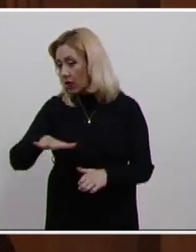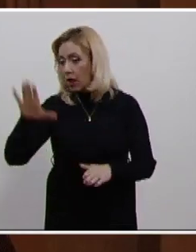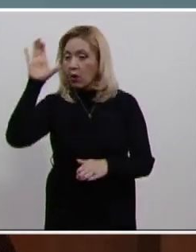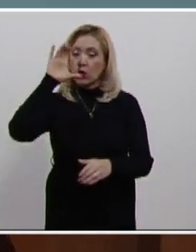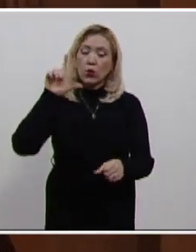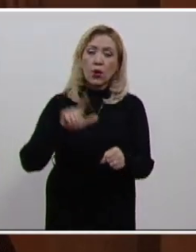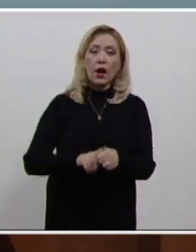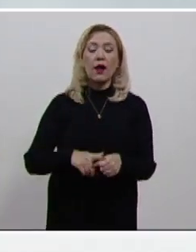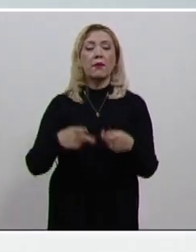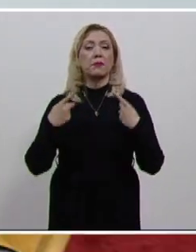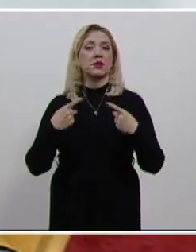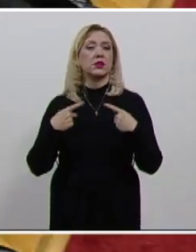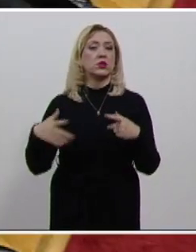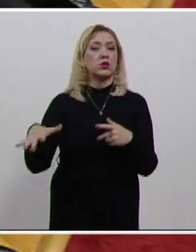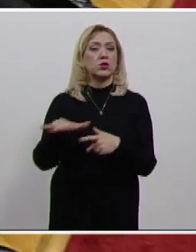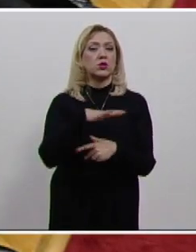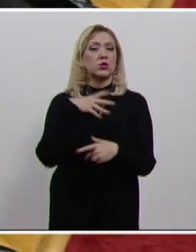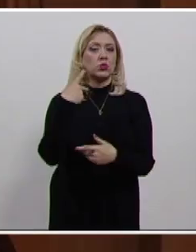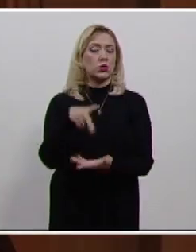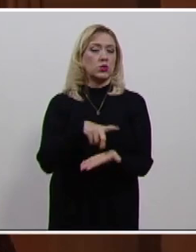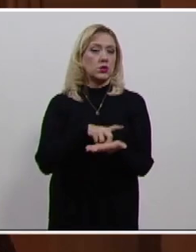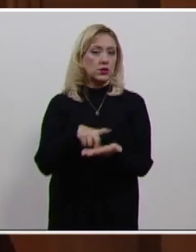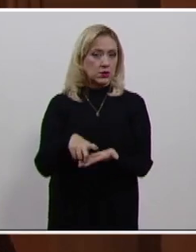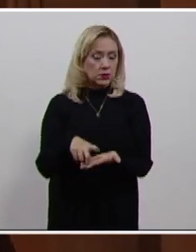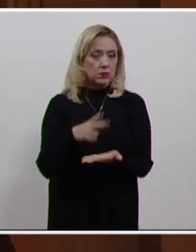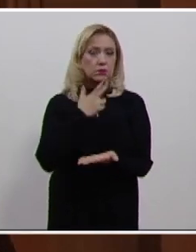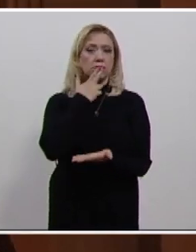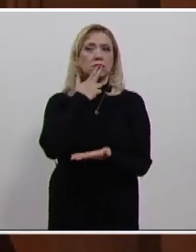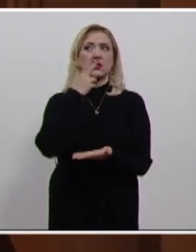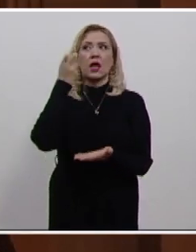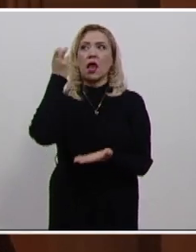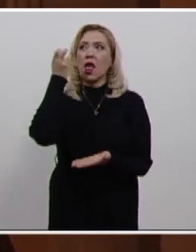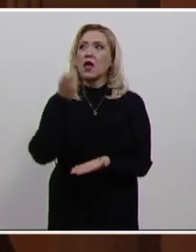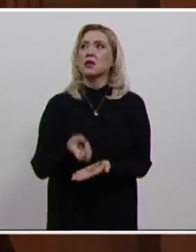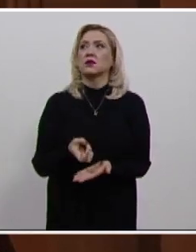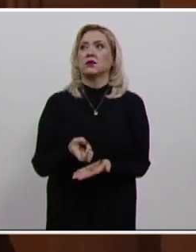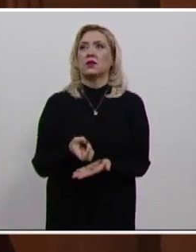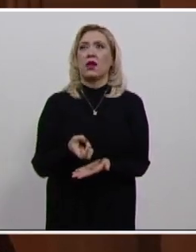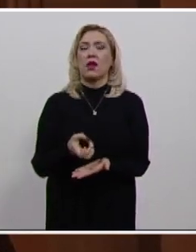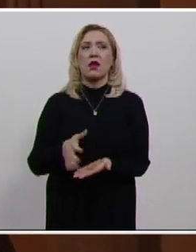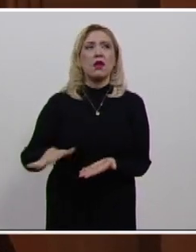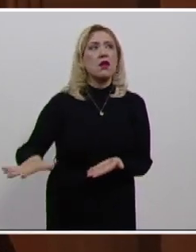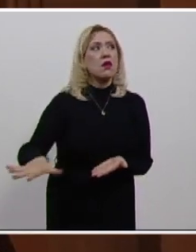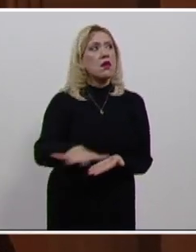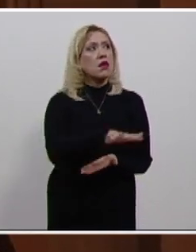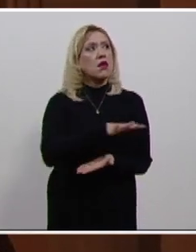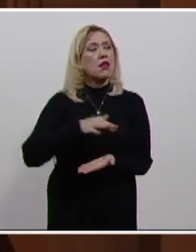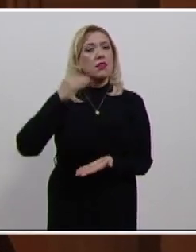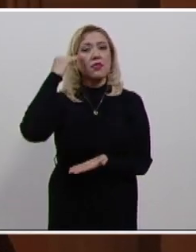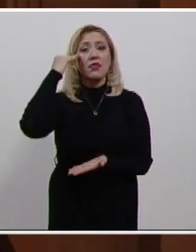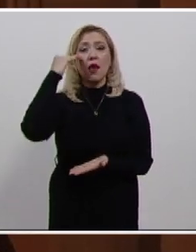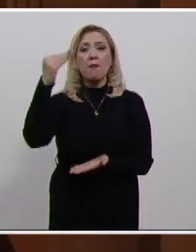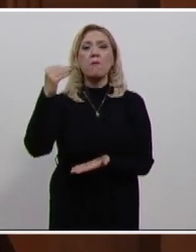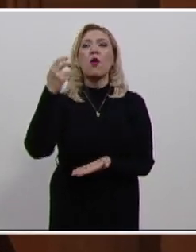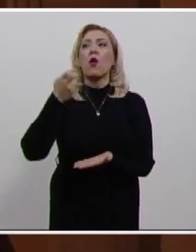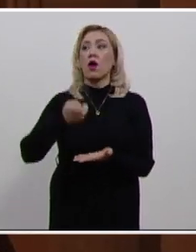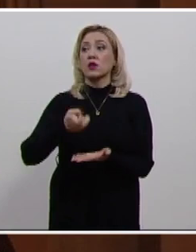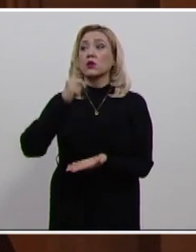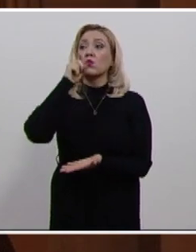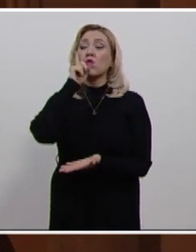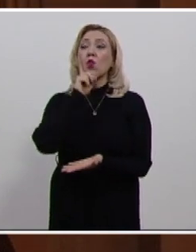ambientales. De esta época, de nuestra época, que exige a las mujeres